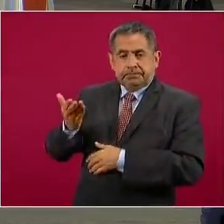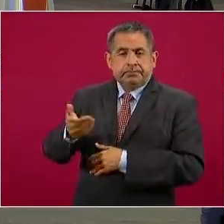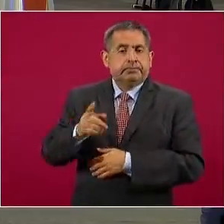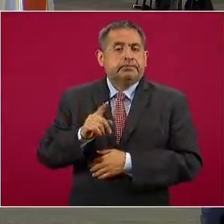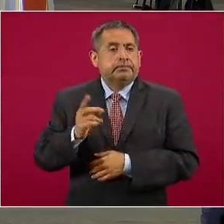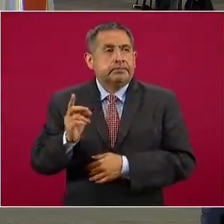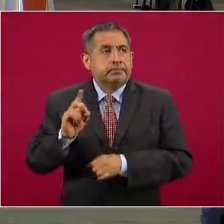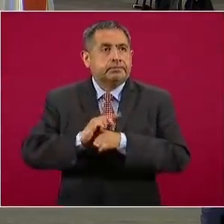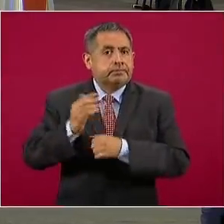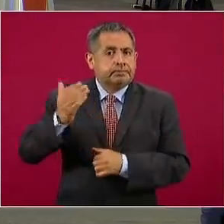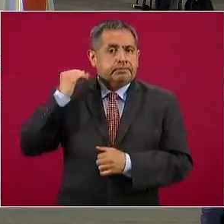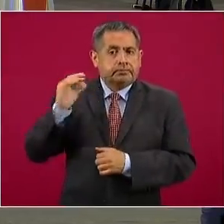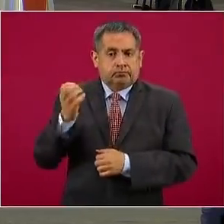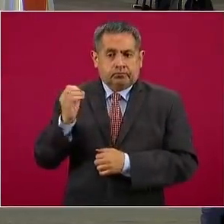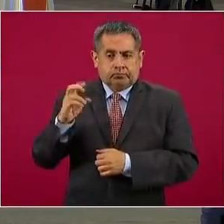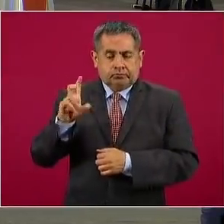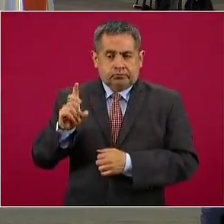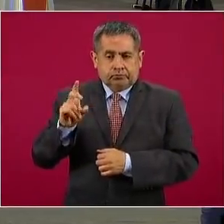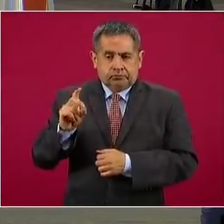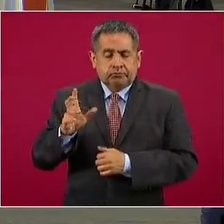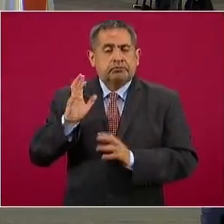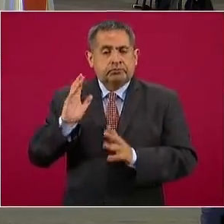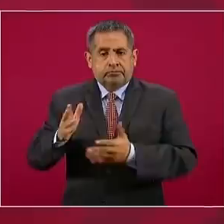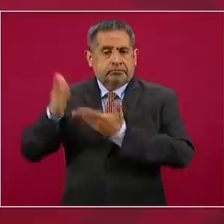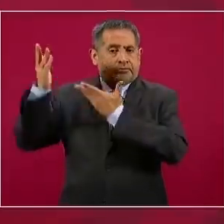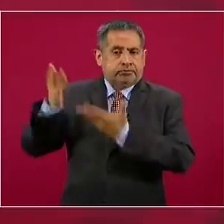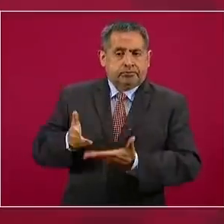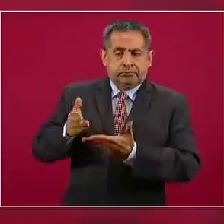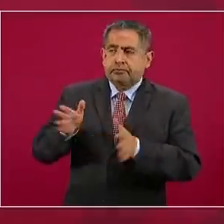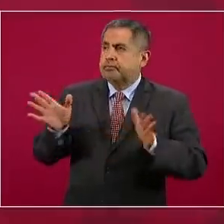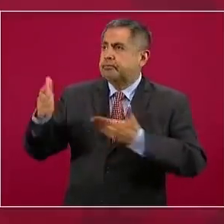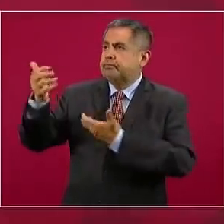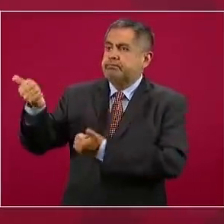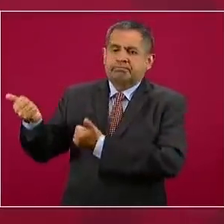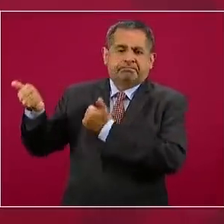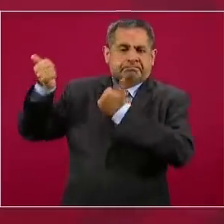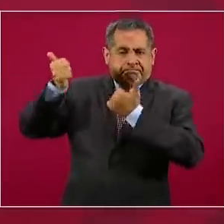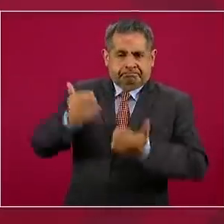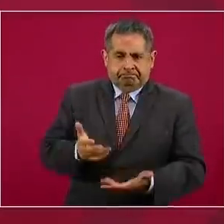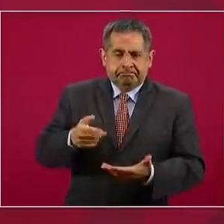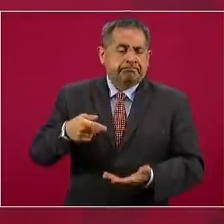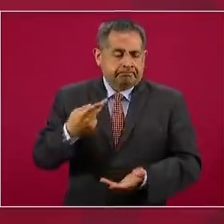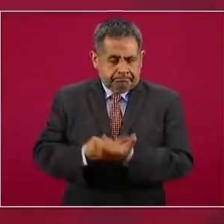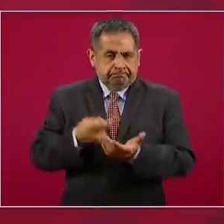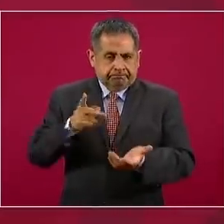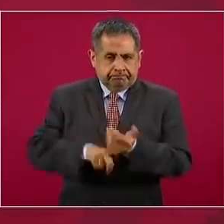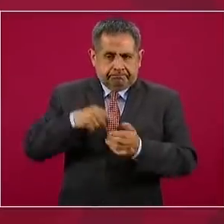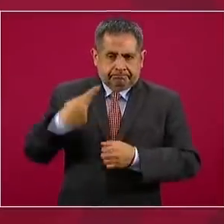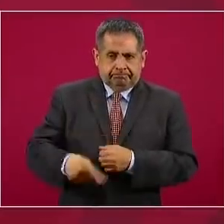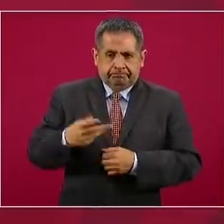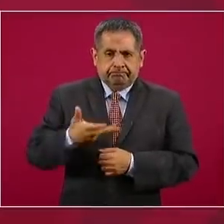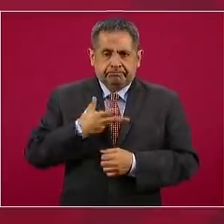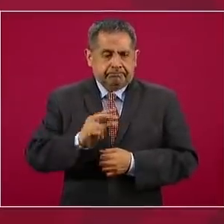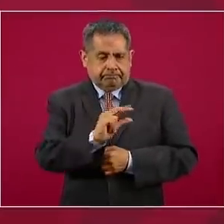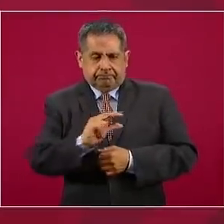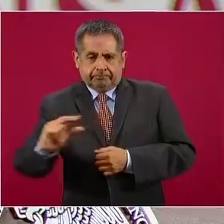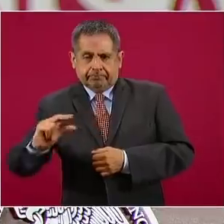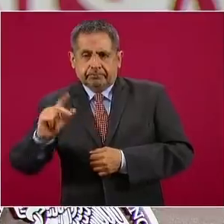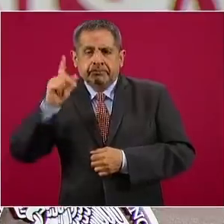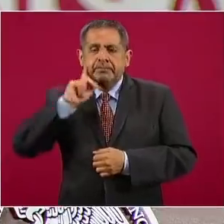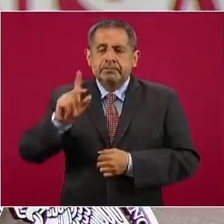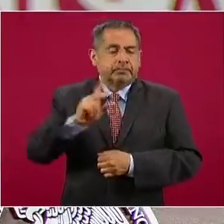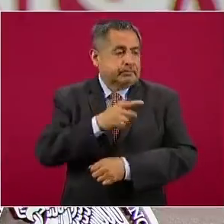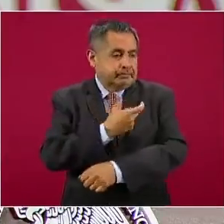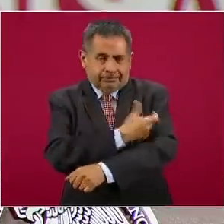el pasado 30 de octubre llegó, arribó a suelo mexicano el primer lote de vacunas muestra para el ensayo.